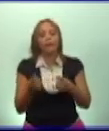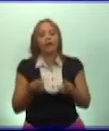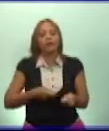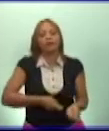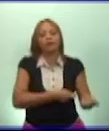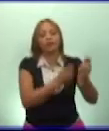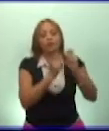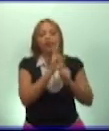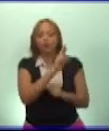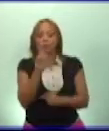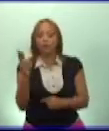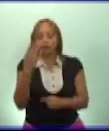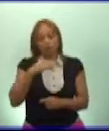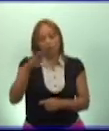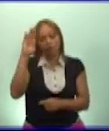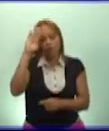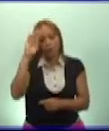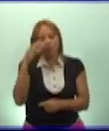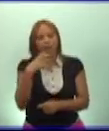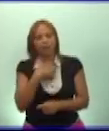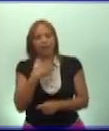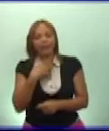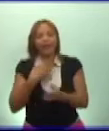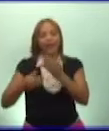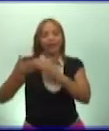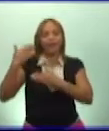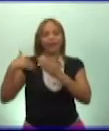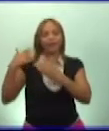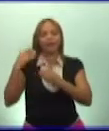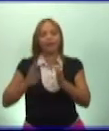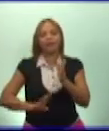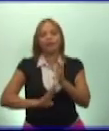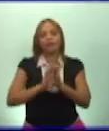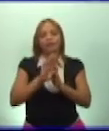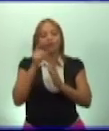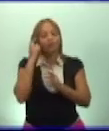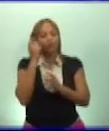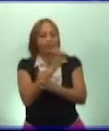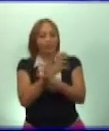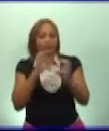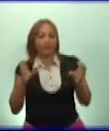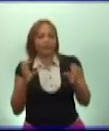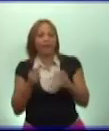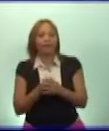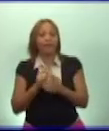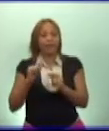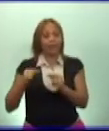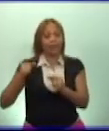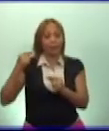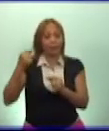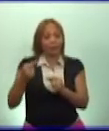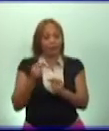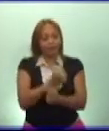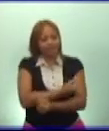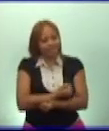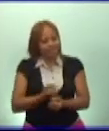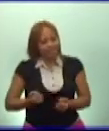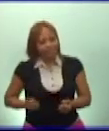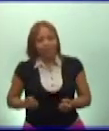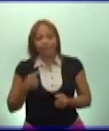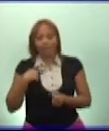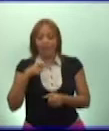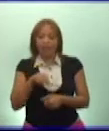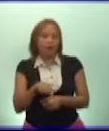revolución, en Cuba había un gran atraso en el desarrollo de la ciencia. Después de grandes esfuerzos en la